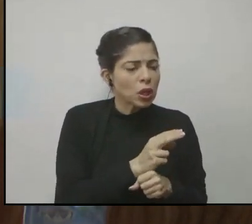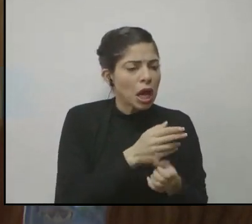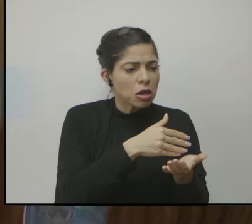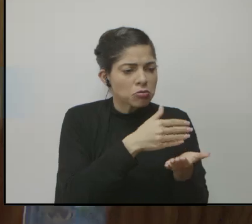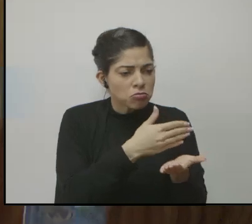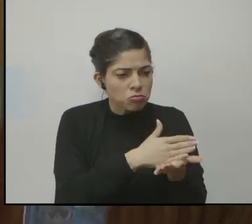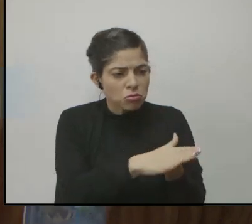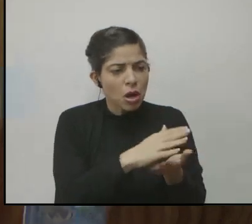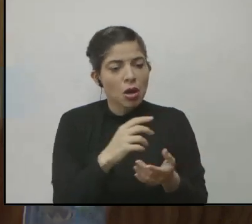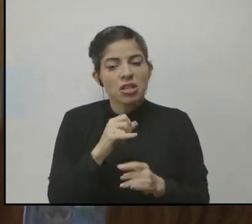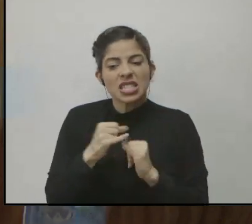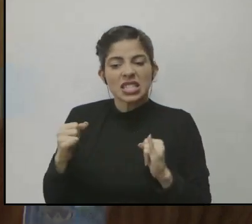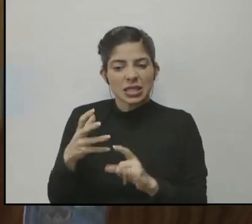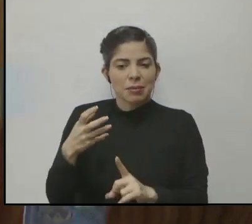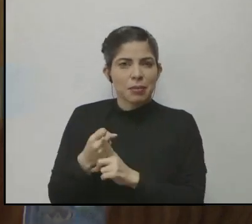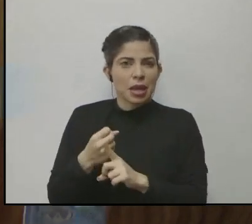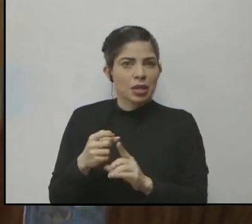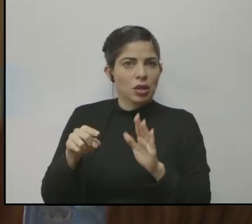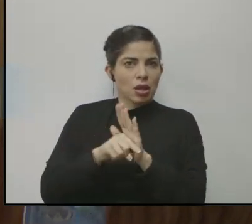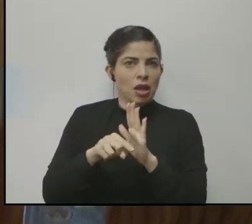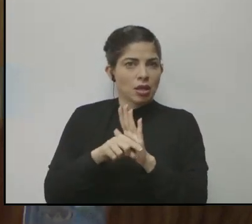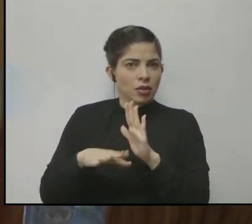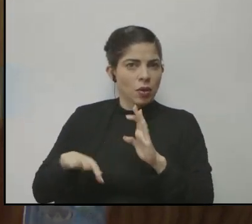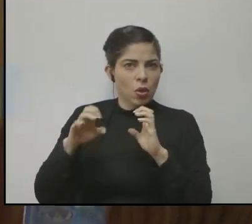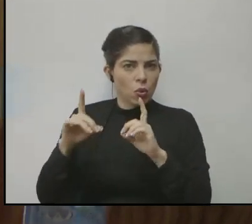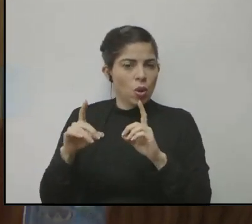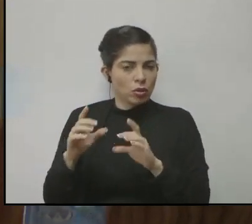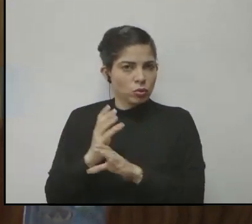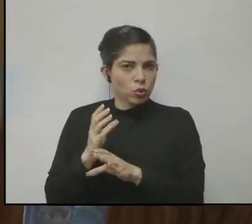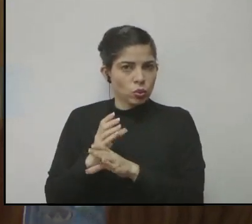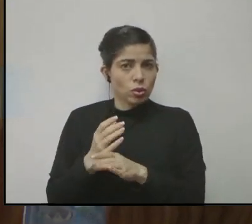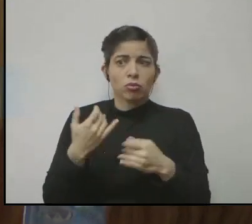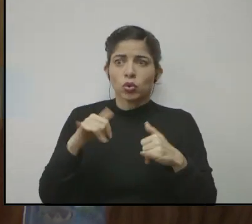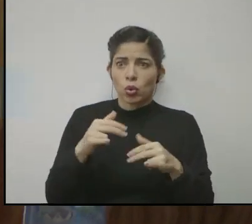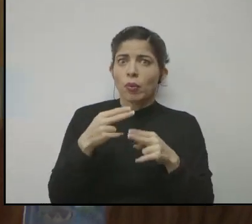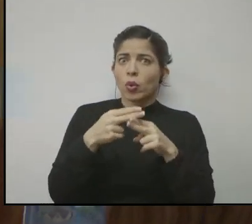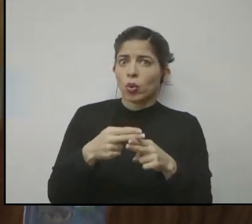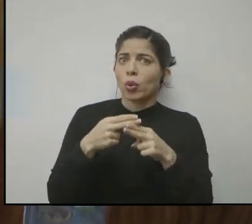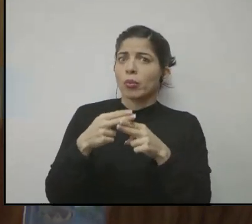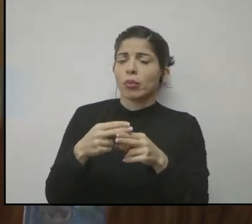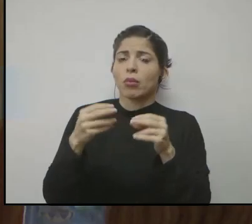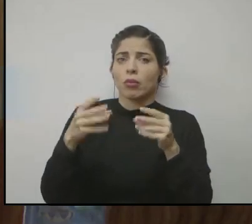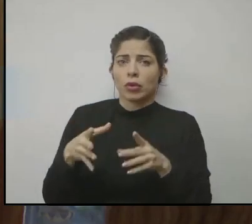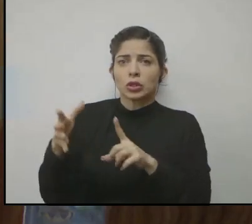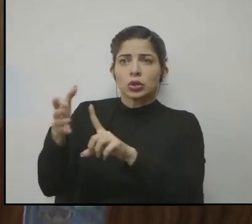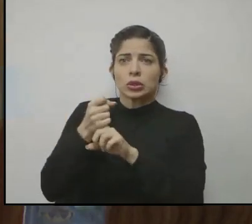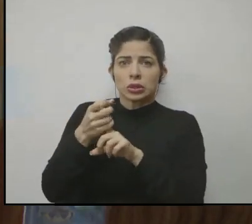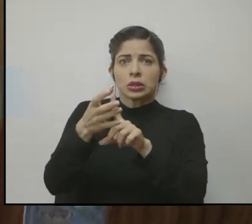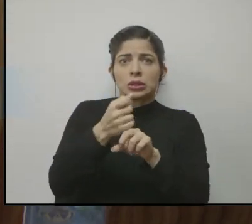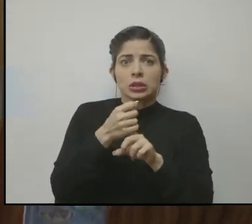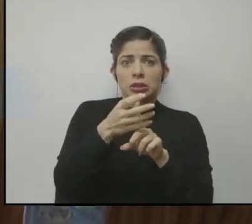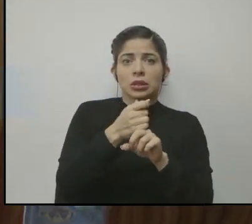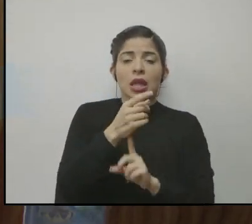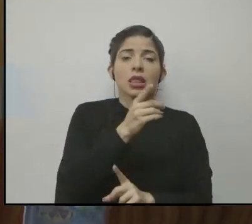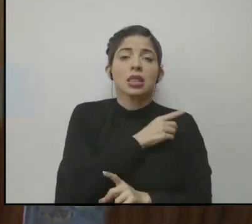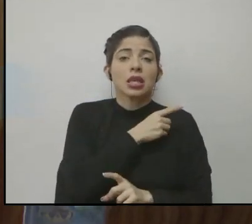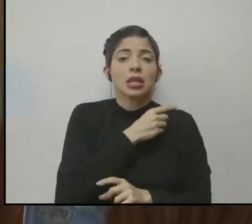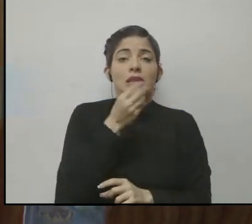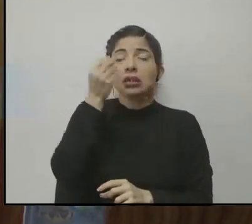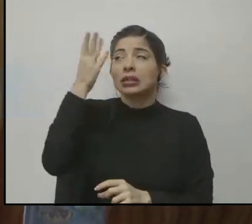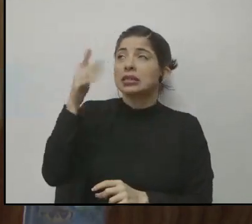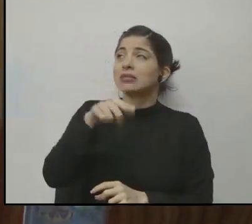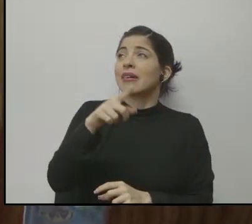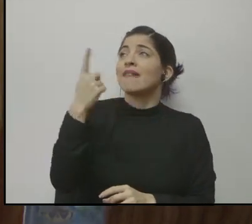no afectara lo esencial del servicio educativo. Y todavía estamos haciendo nombramientos de algunos docentes que nos han reportado a los directores a